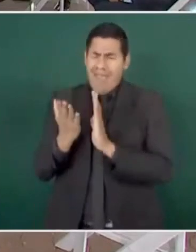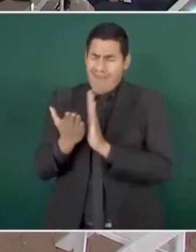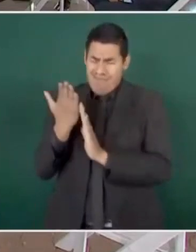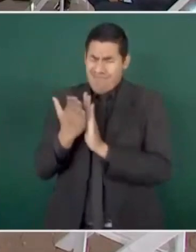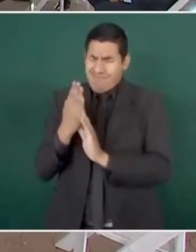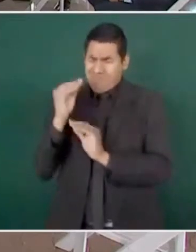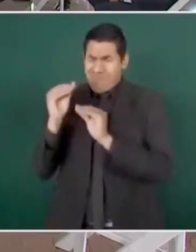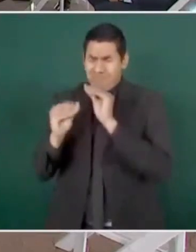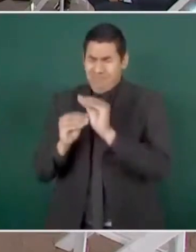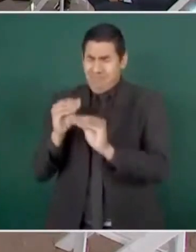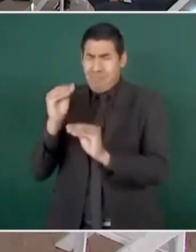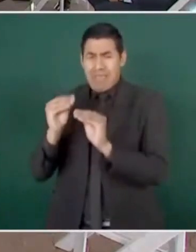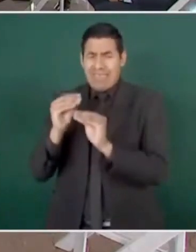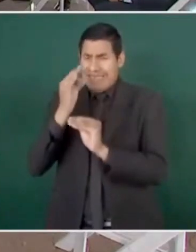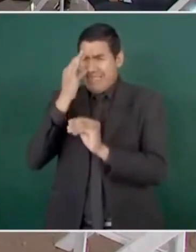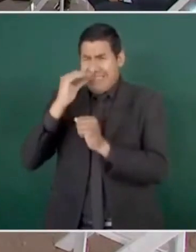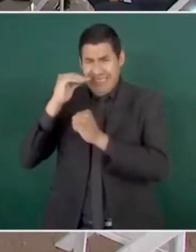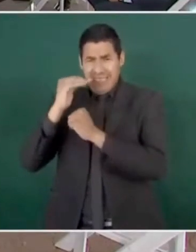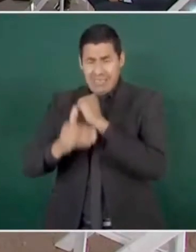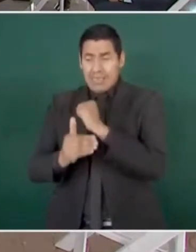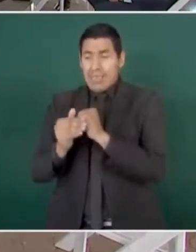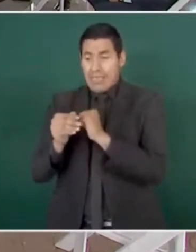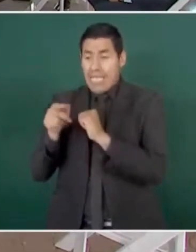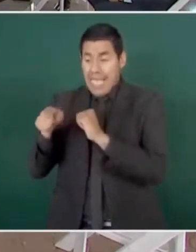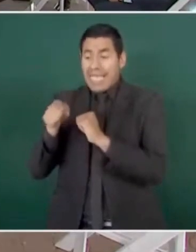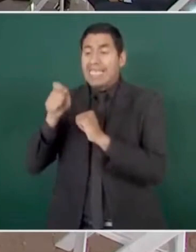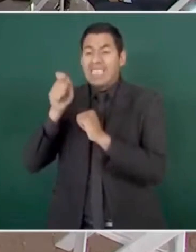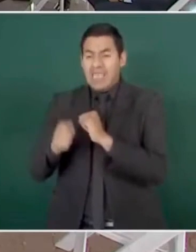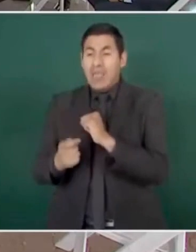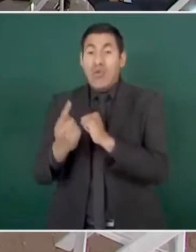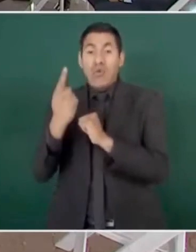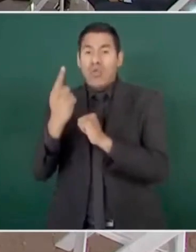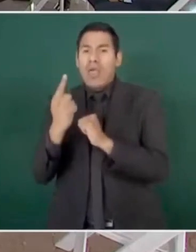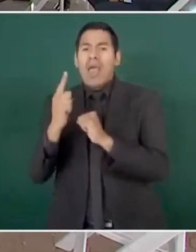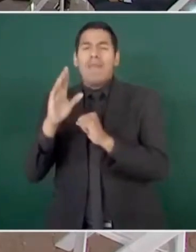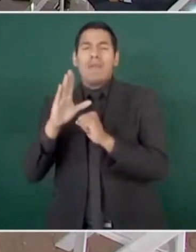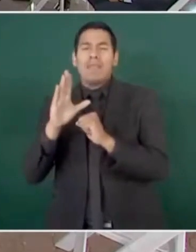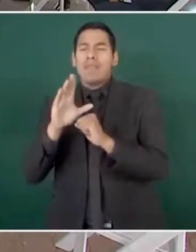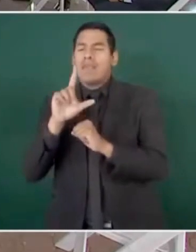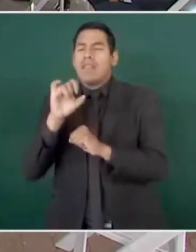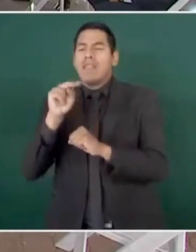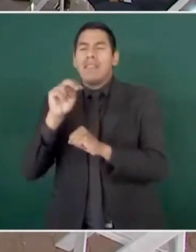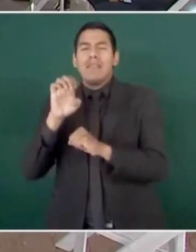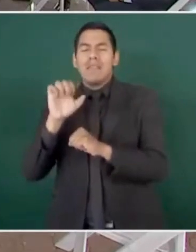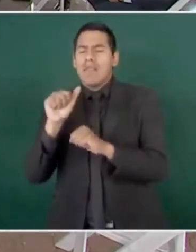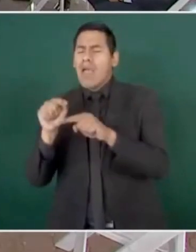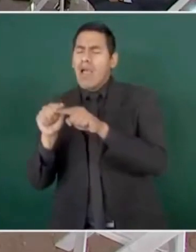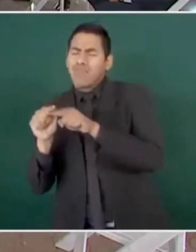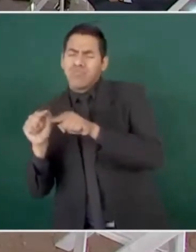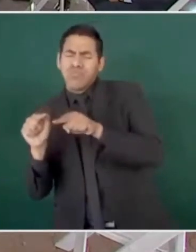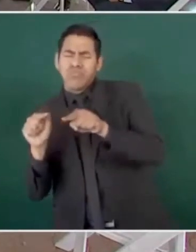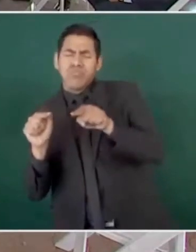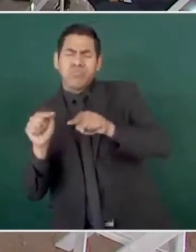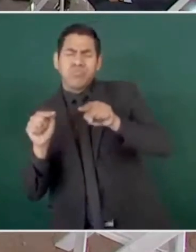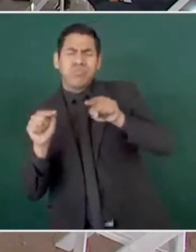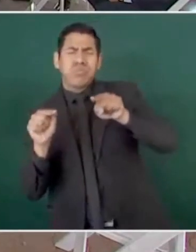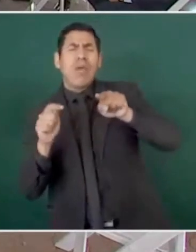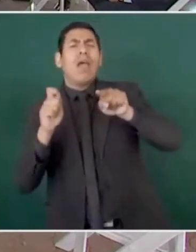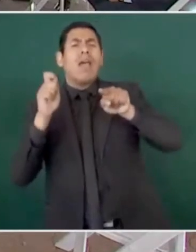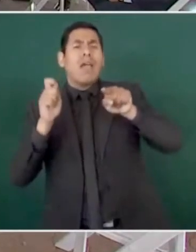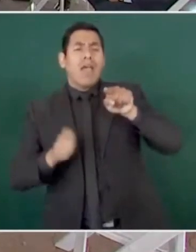línea de conducción de la electricidad, una línea que va por toda la zona